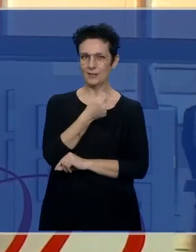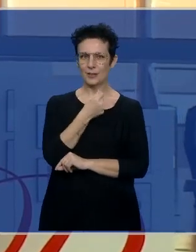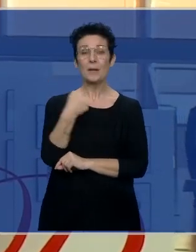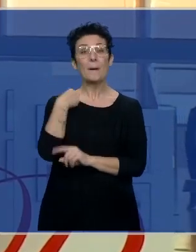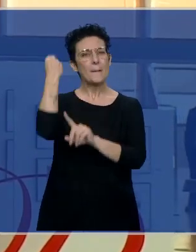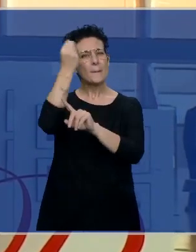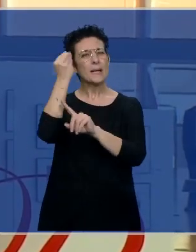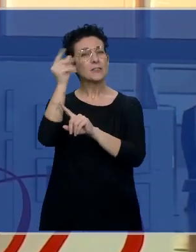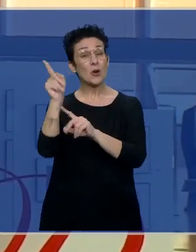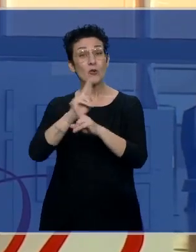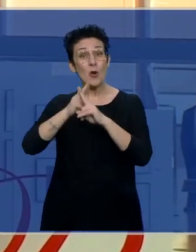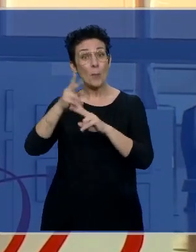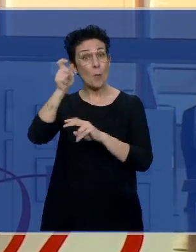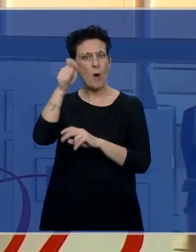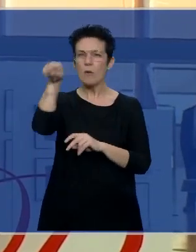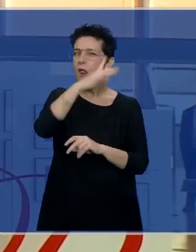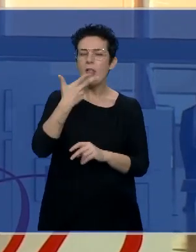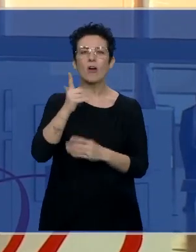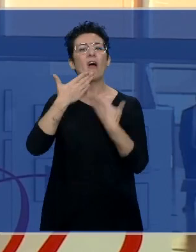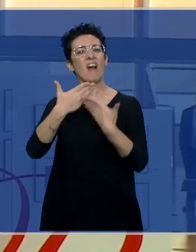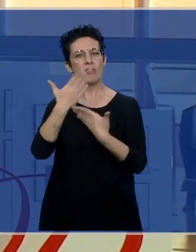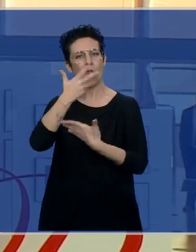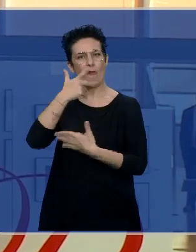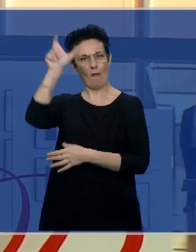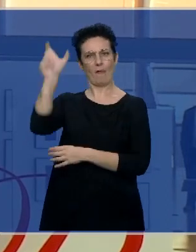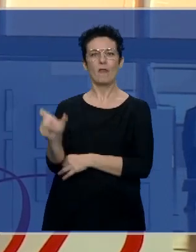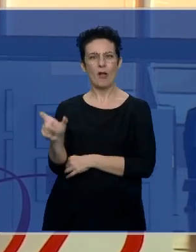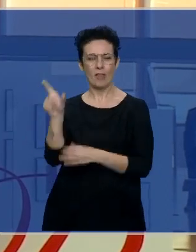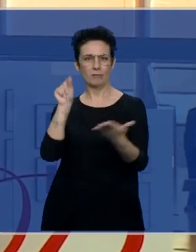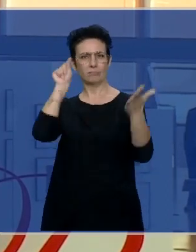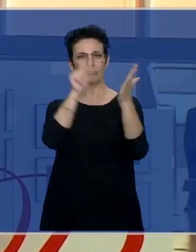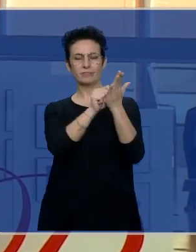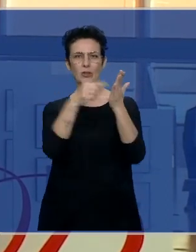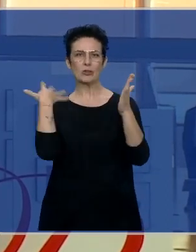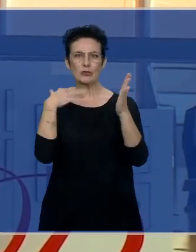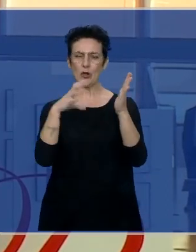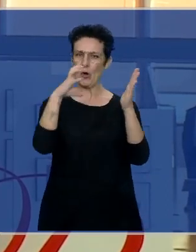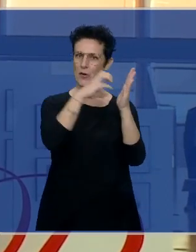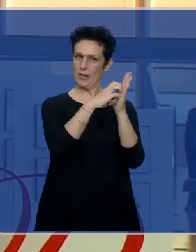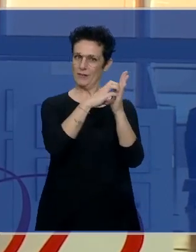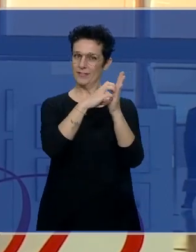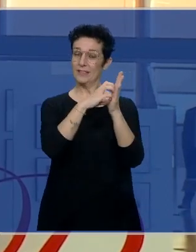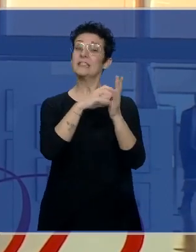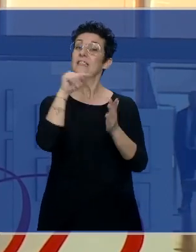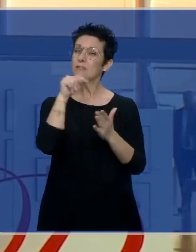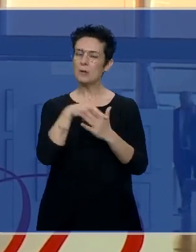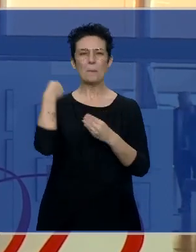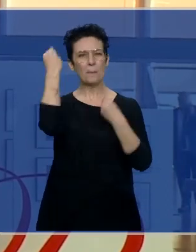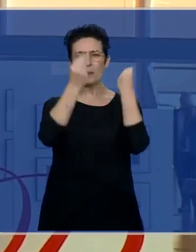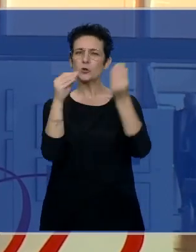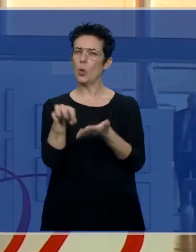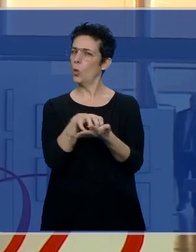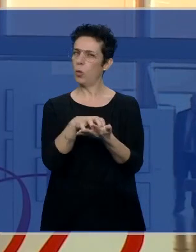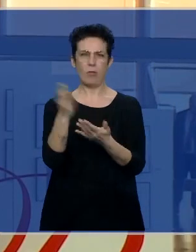entonces yo creo que él ha puesto efectivamente a Soria en el mapa, y a Castilfrío, por supuesto, yo creo que no hay